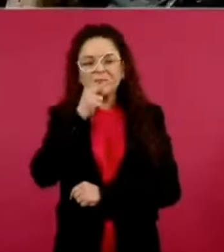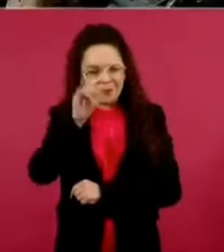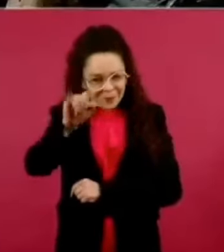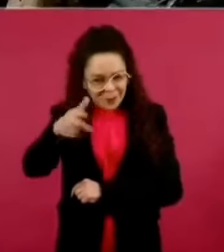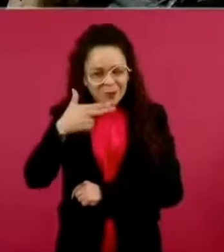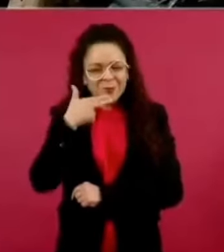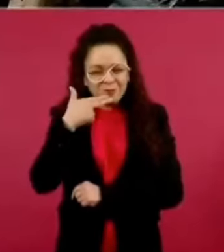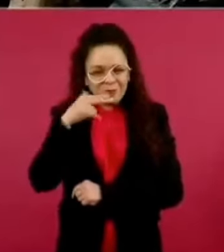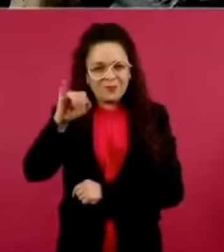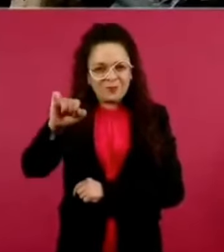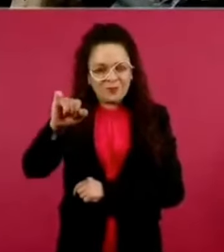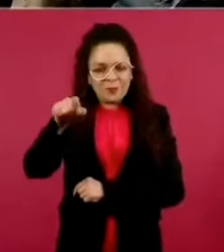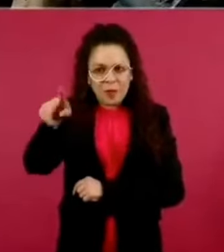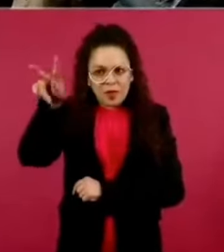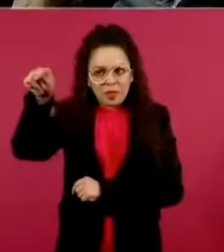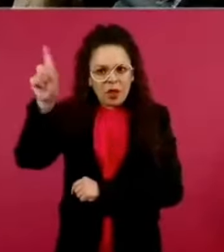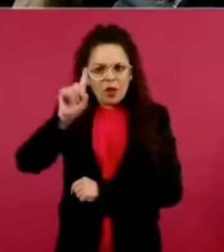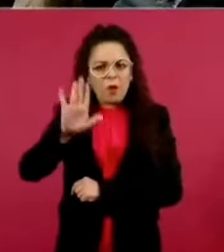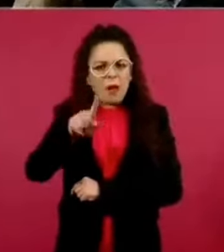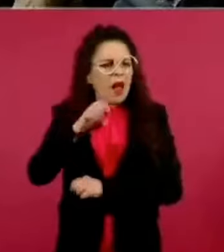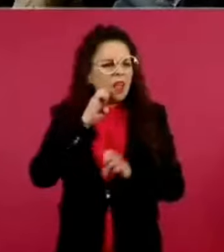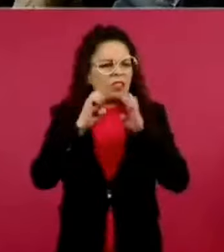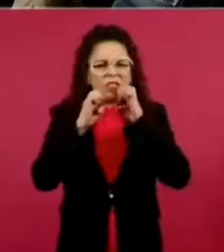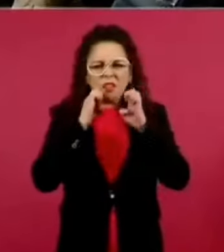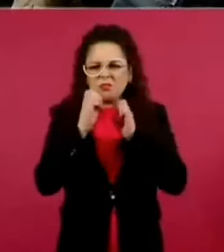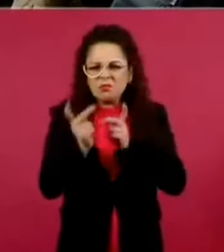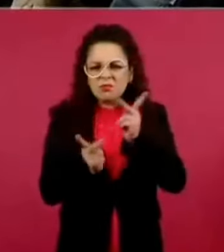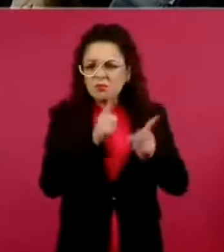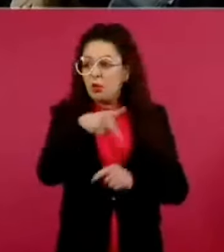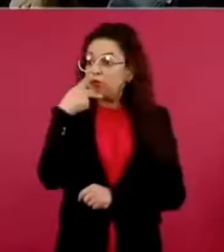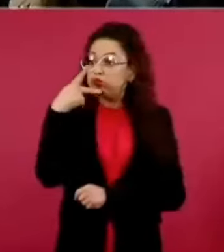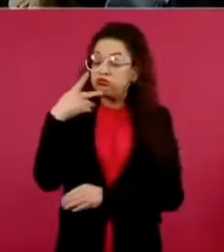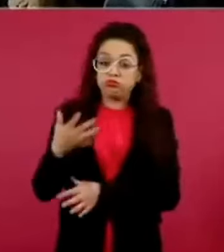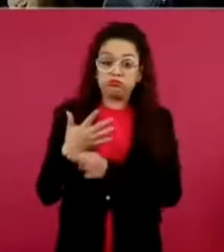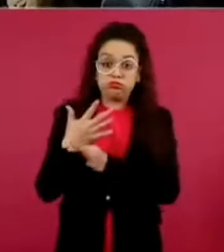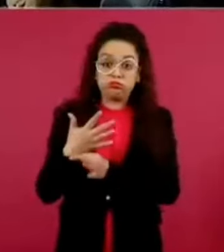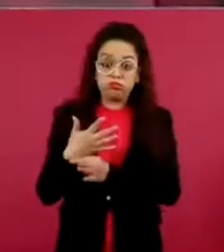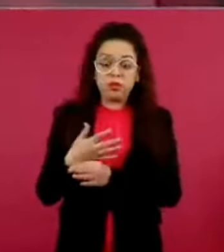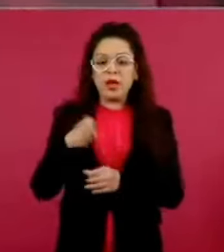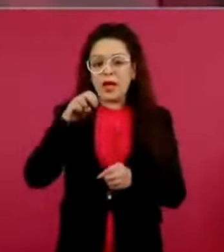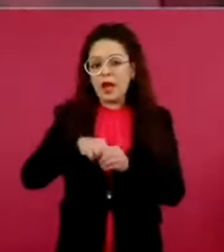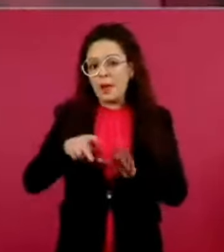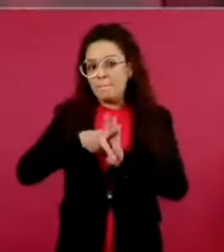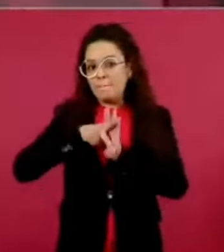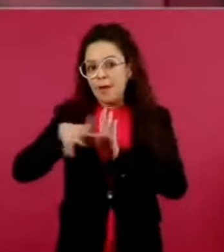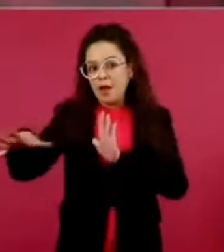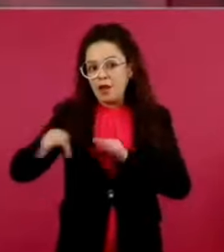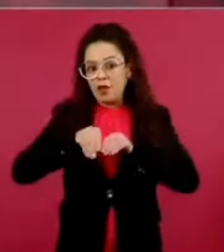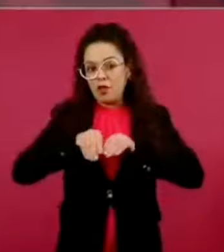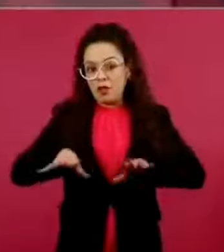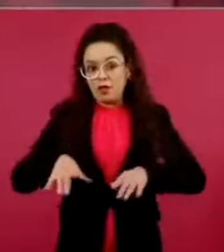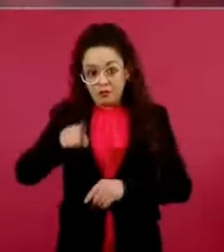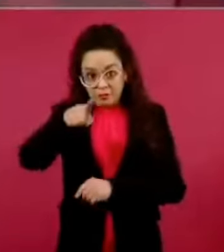parece que fue una entrevista en un periódico. Pero imagínense